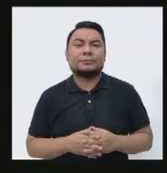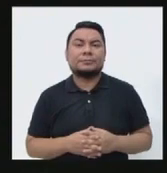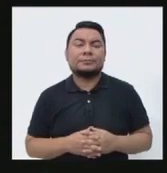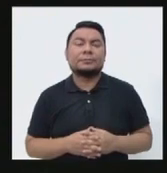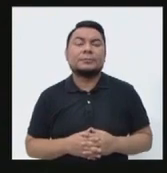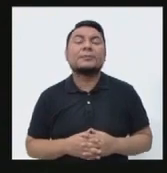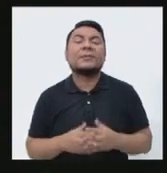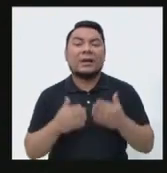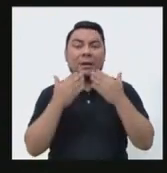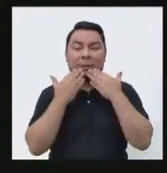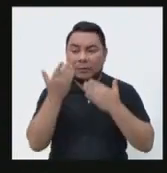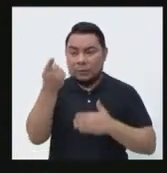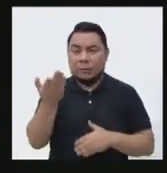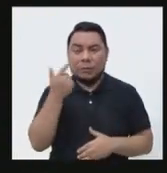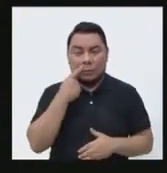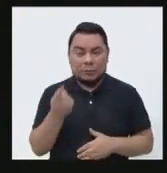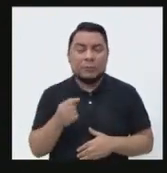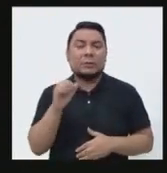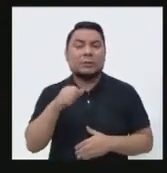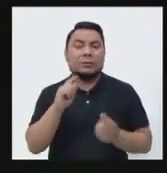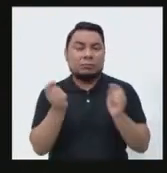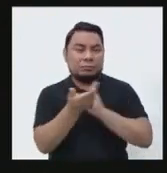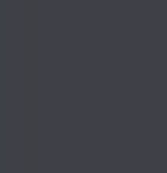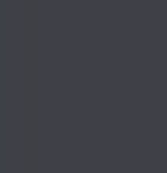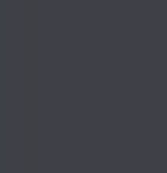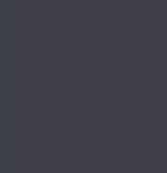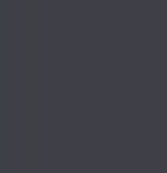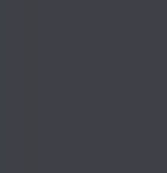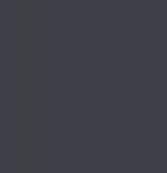Bien, gracias al candidato. Y viene la dúplica.